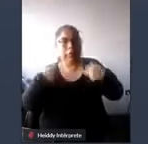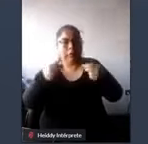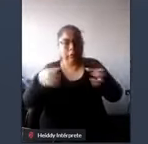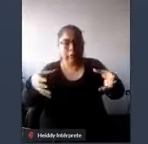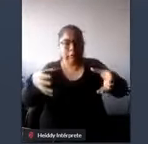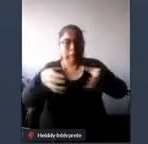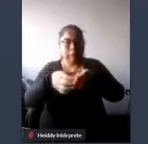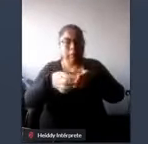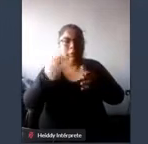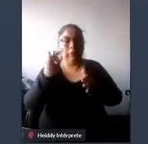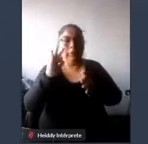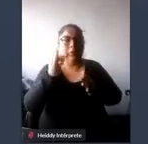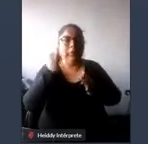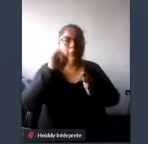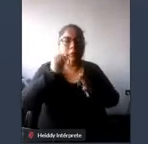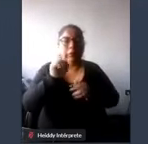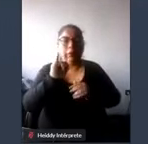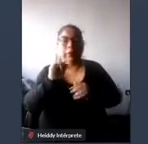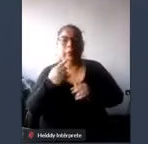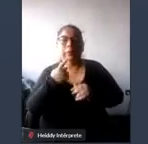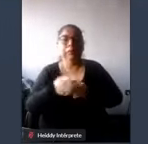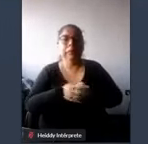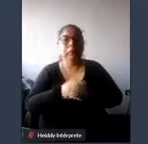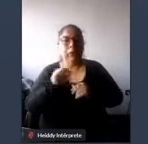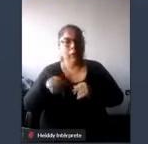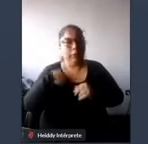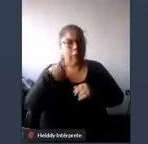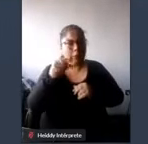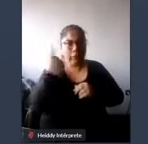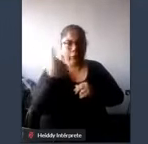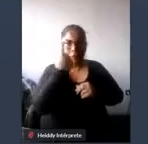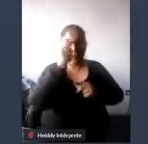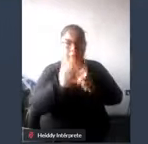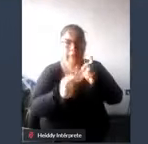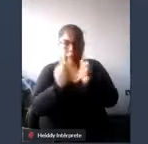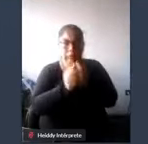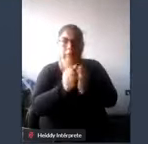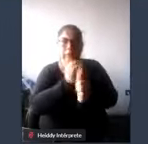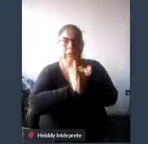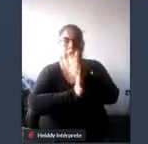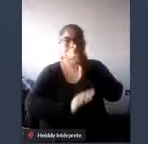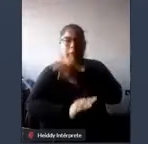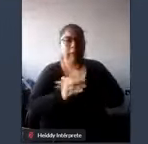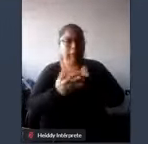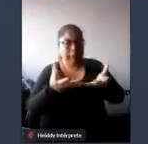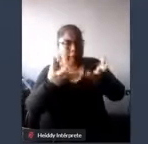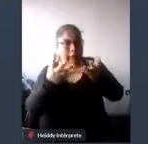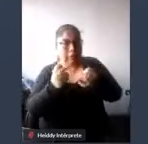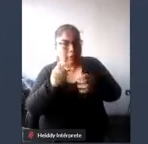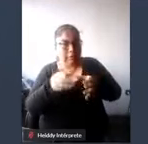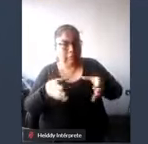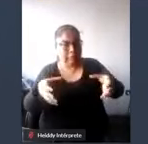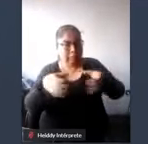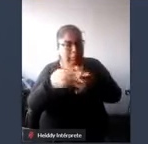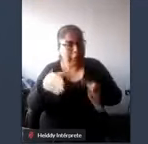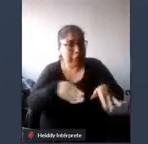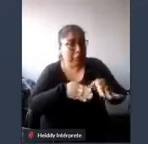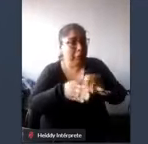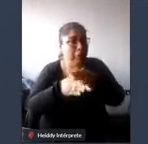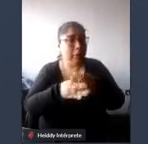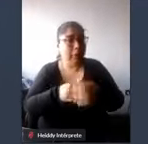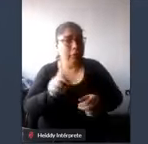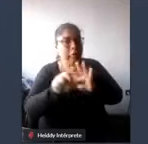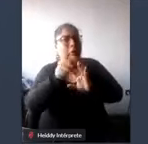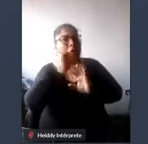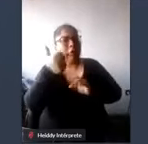físico en las urbes pero no solo las personas con discapacidad requieren un entorno asequible también lo